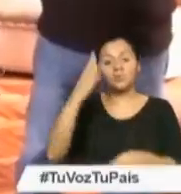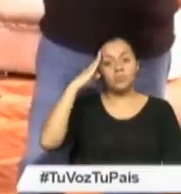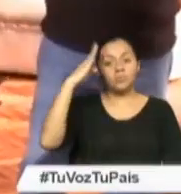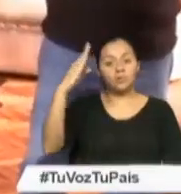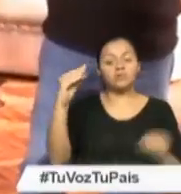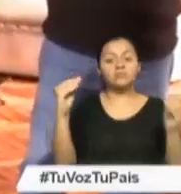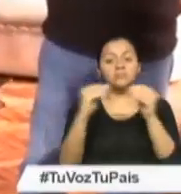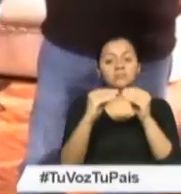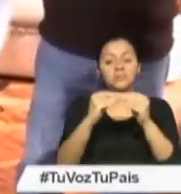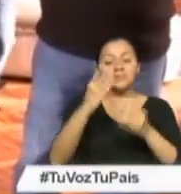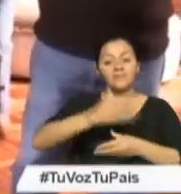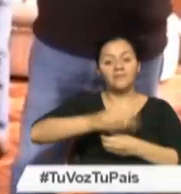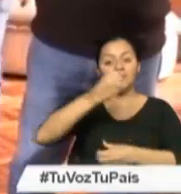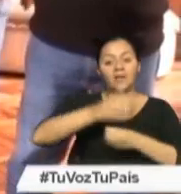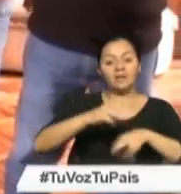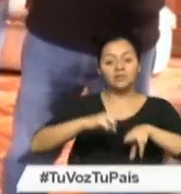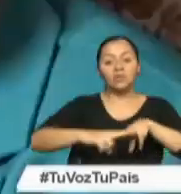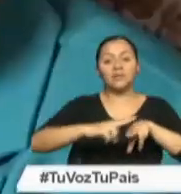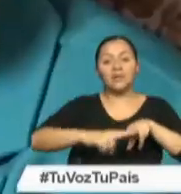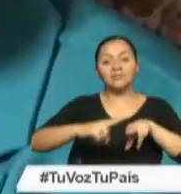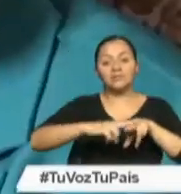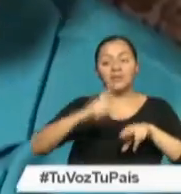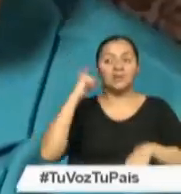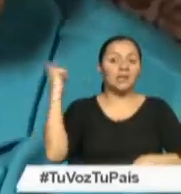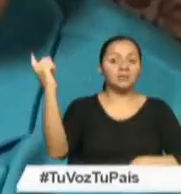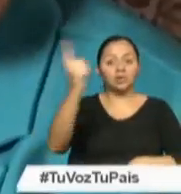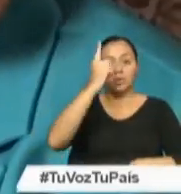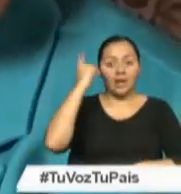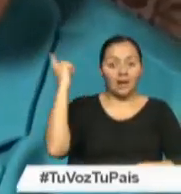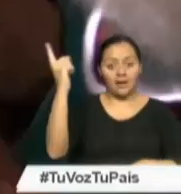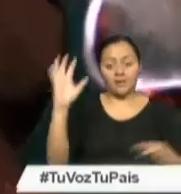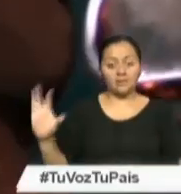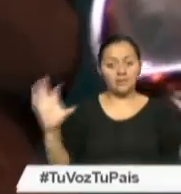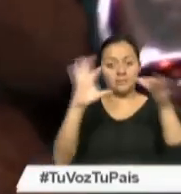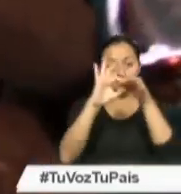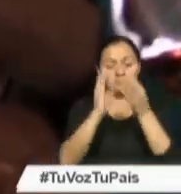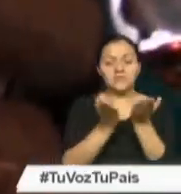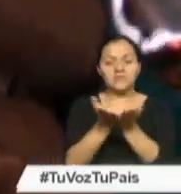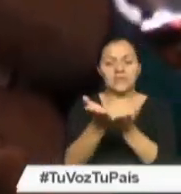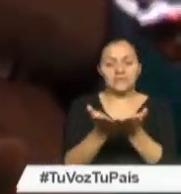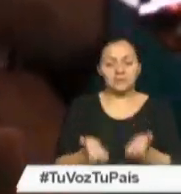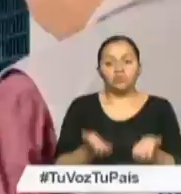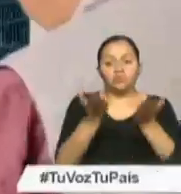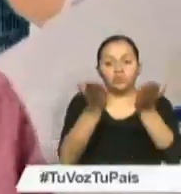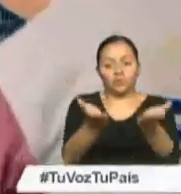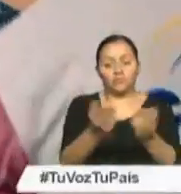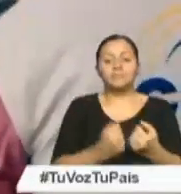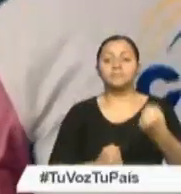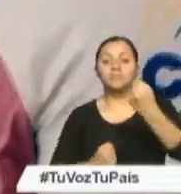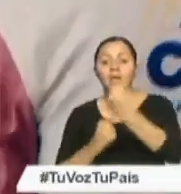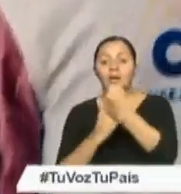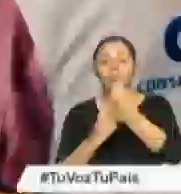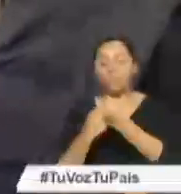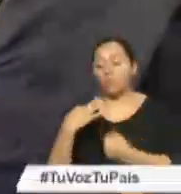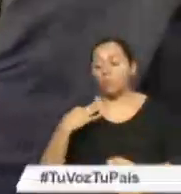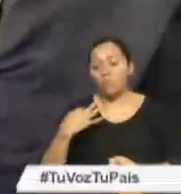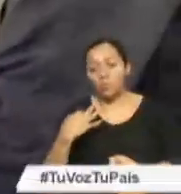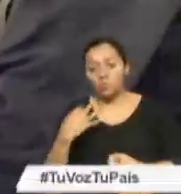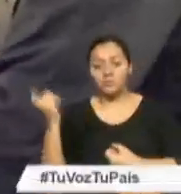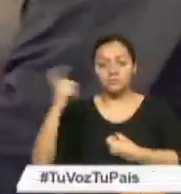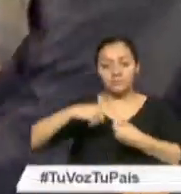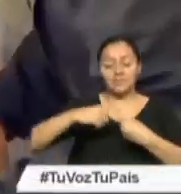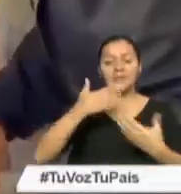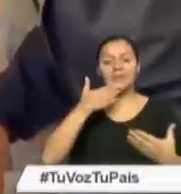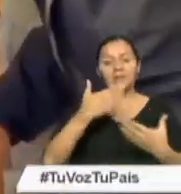Federación Nacional de Operadoras de Transporte en Taxis del Ecuador, FEDOTAXIS, con el apoyo de voluntarios, quienes de manera gratuita